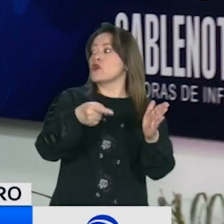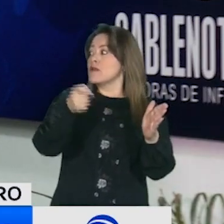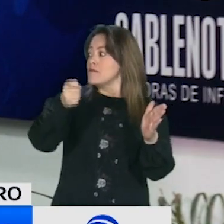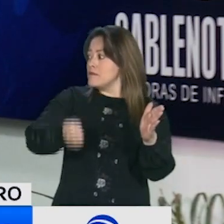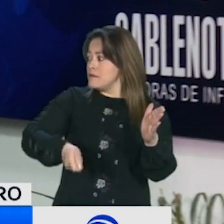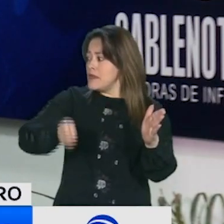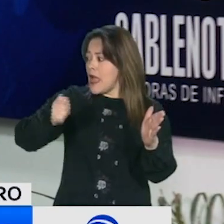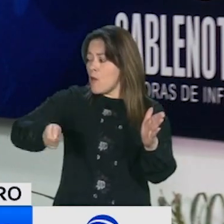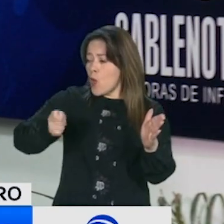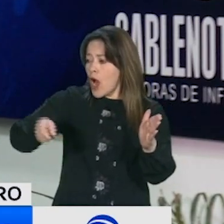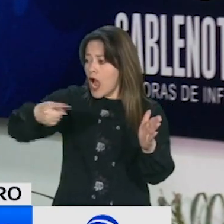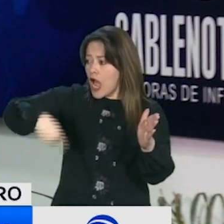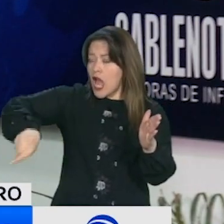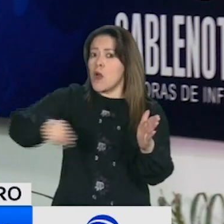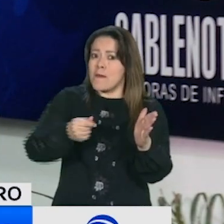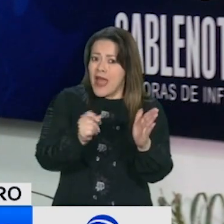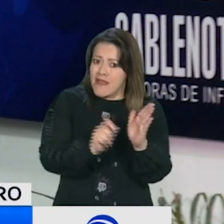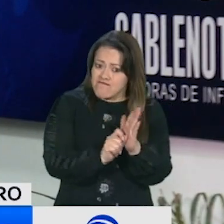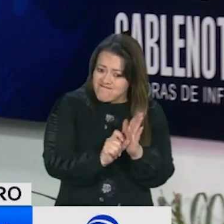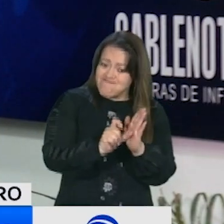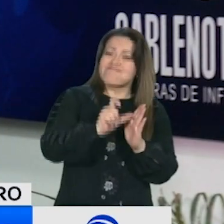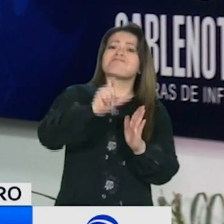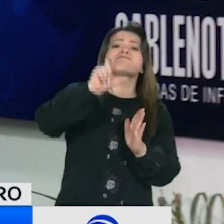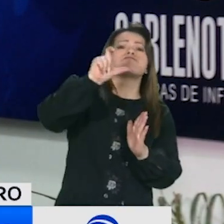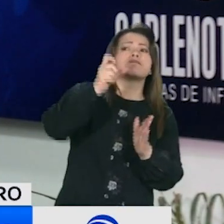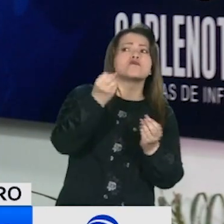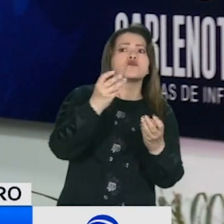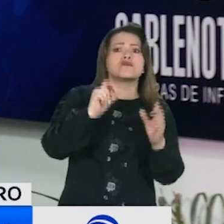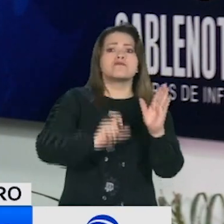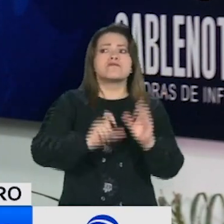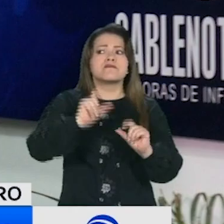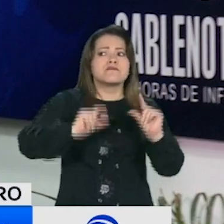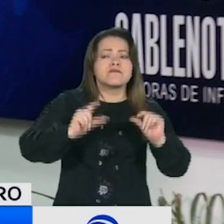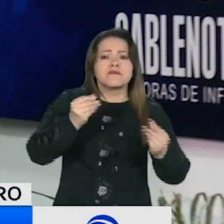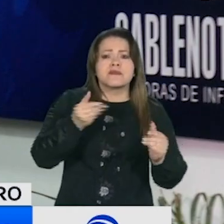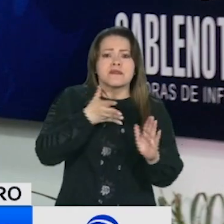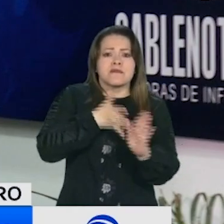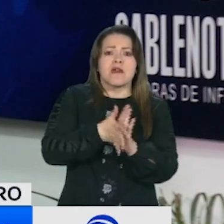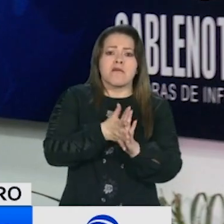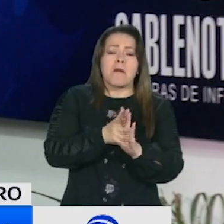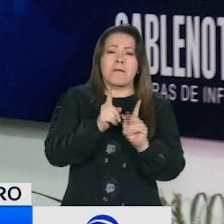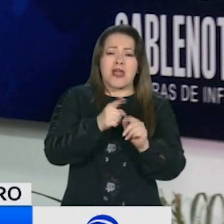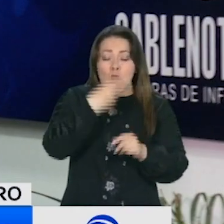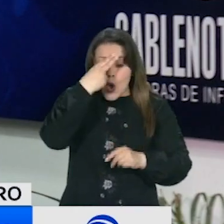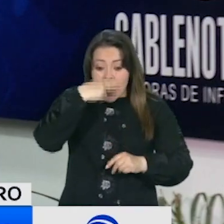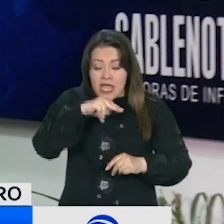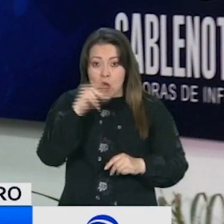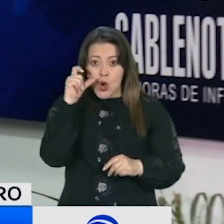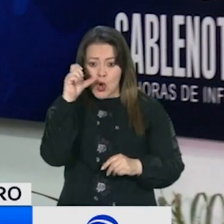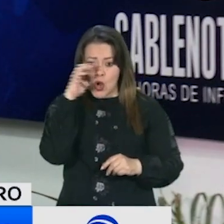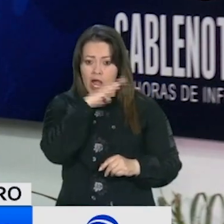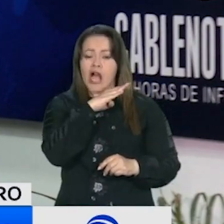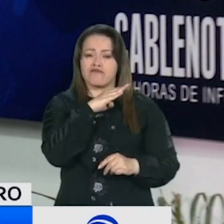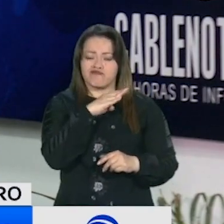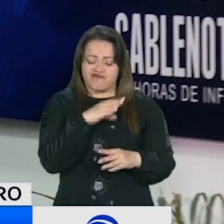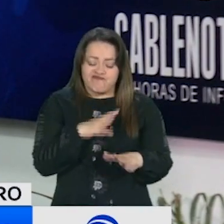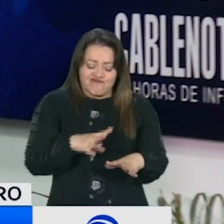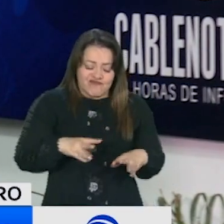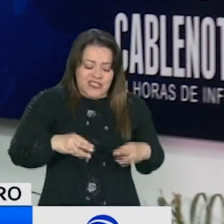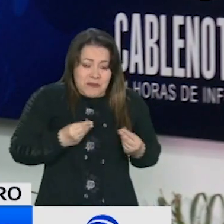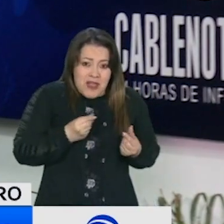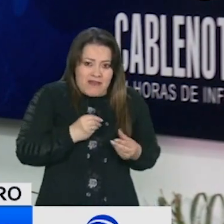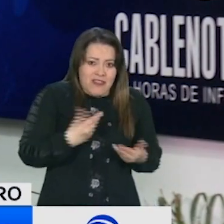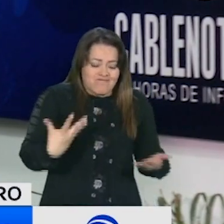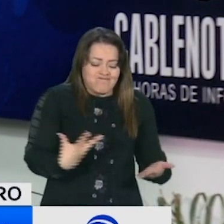se inflan las cifras, pero el precio real no sería. Veamos a continuación porque involucra a la Fundación Conciencia Social y, asimismo, a la